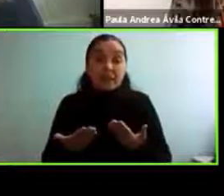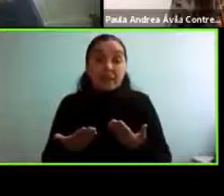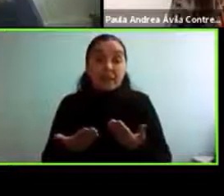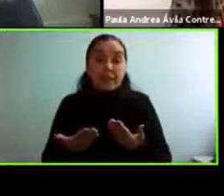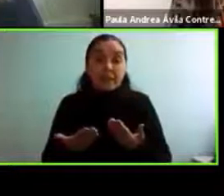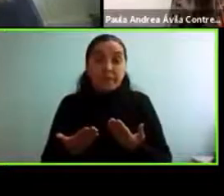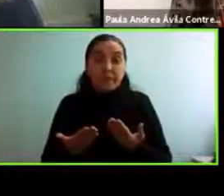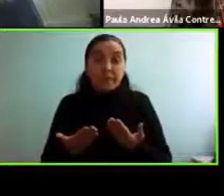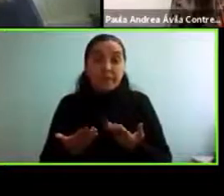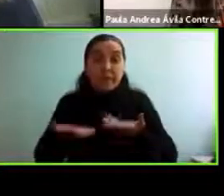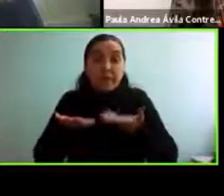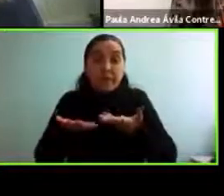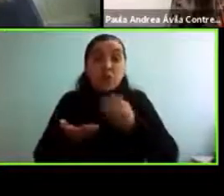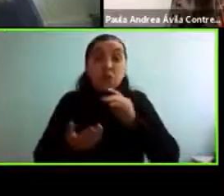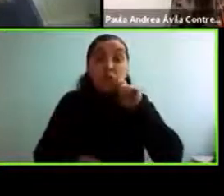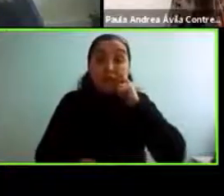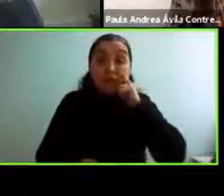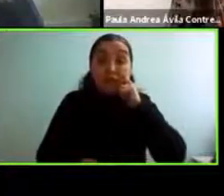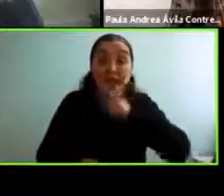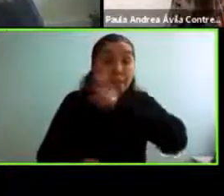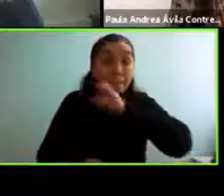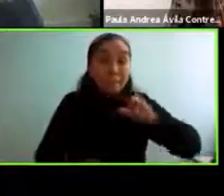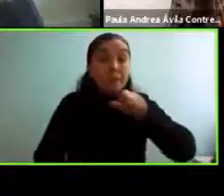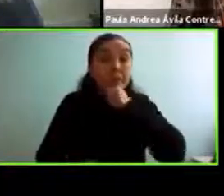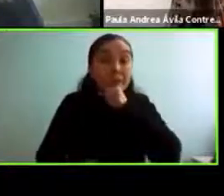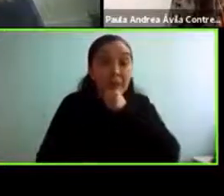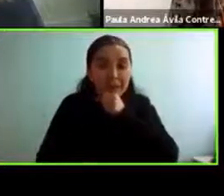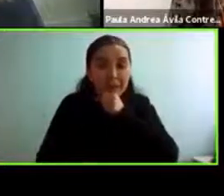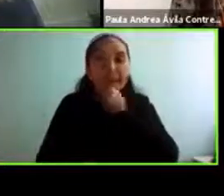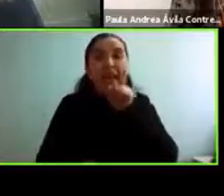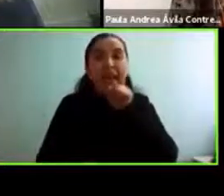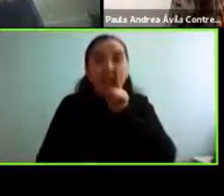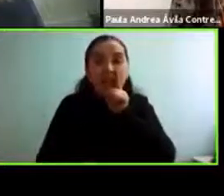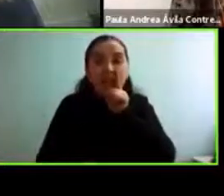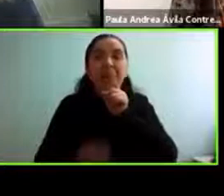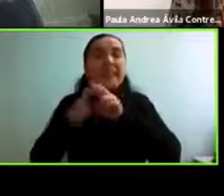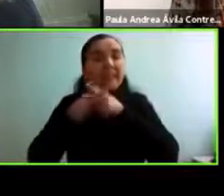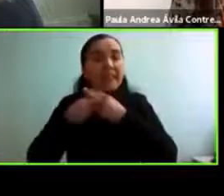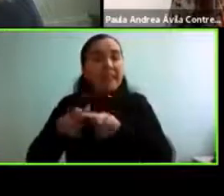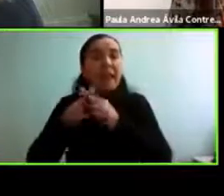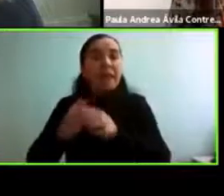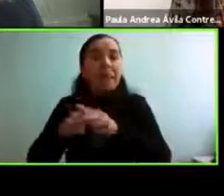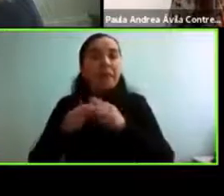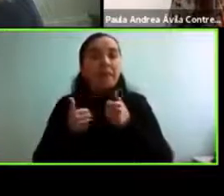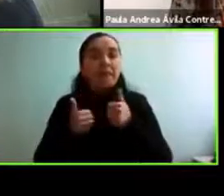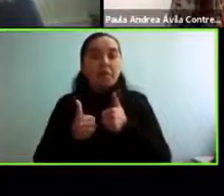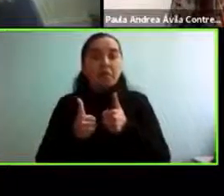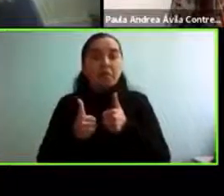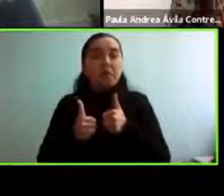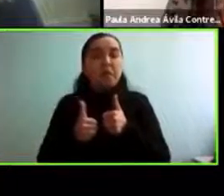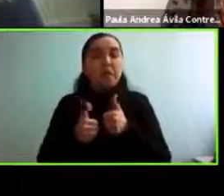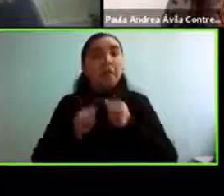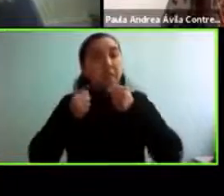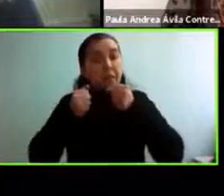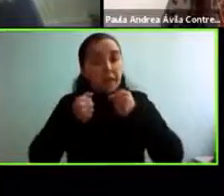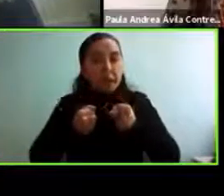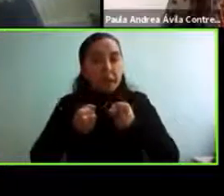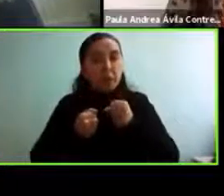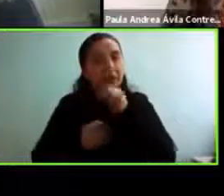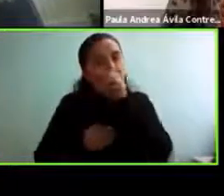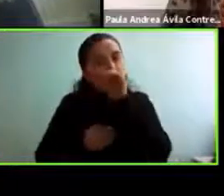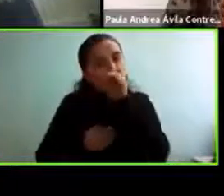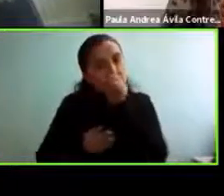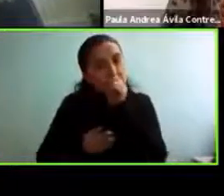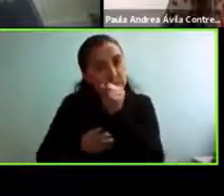eso significa que la gente mayor ha tenido buenas herramientas para poder tolerar este